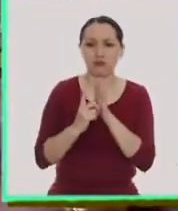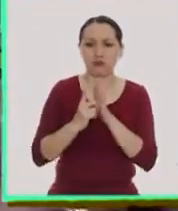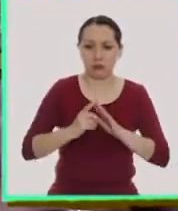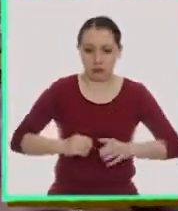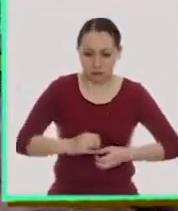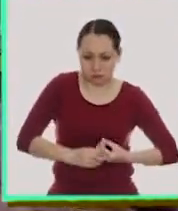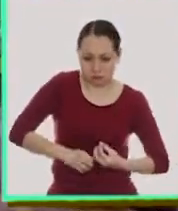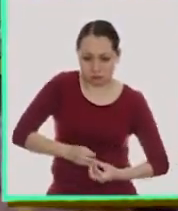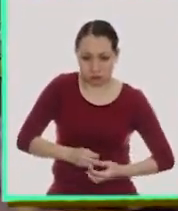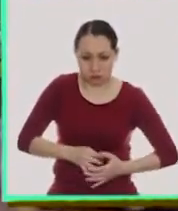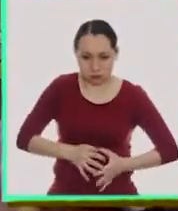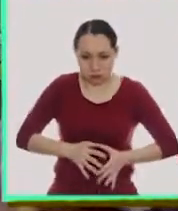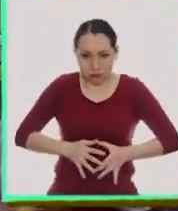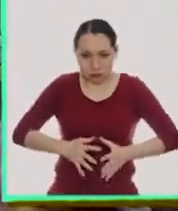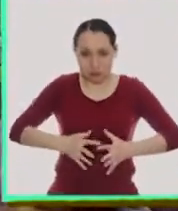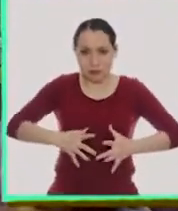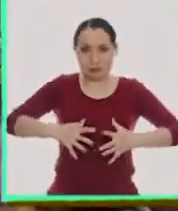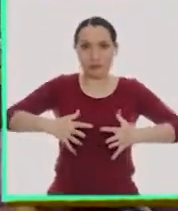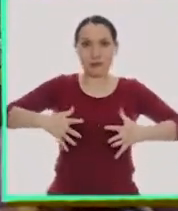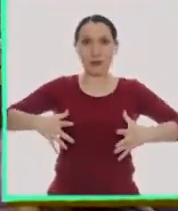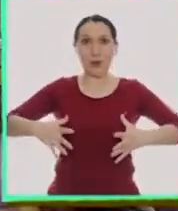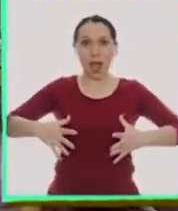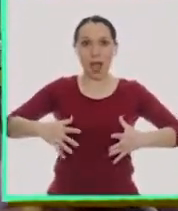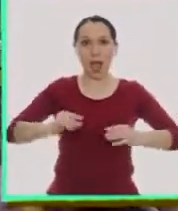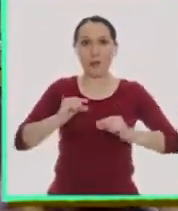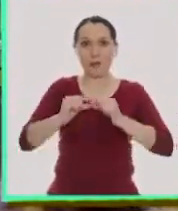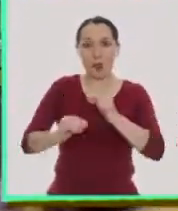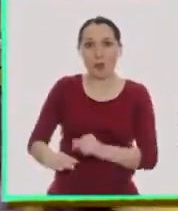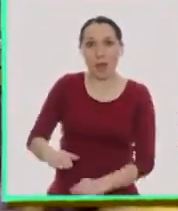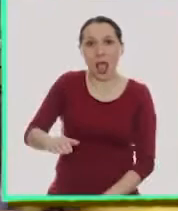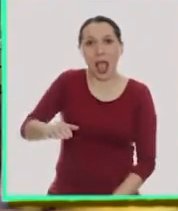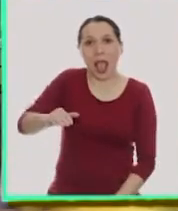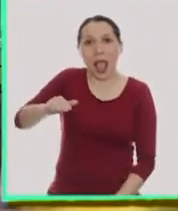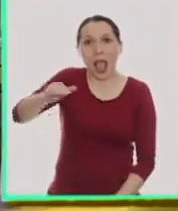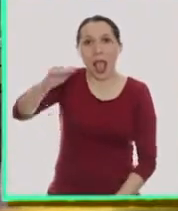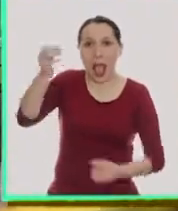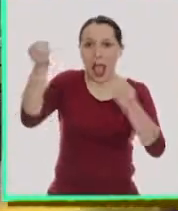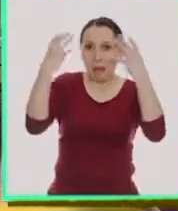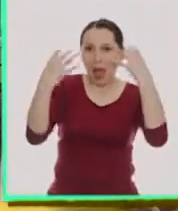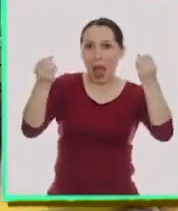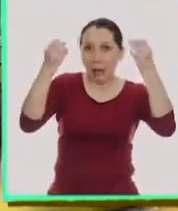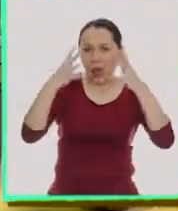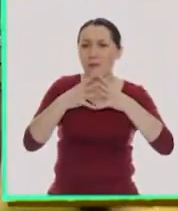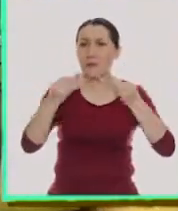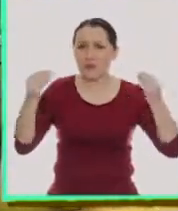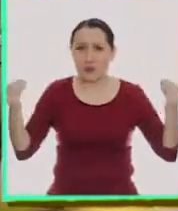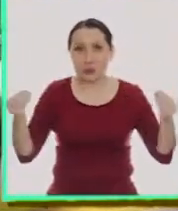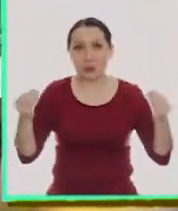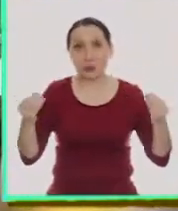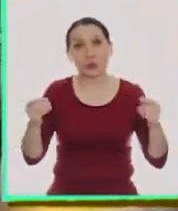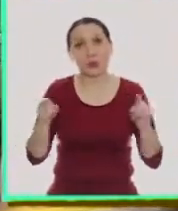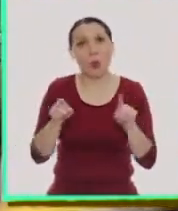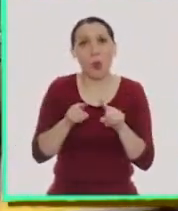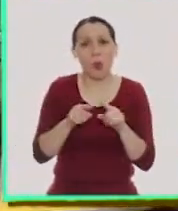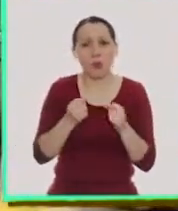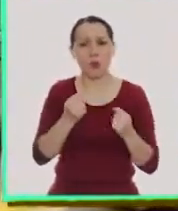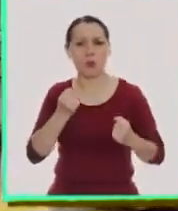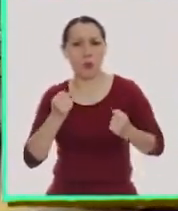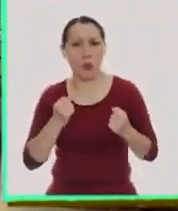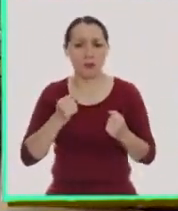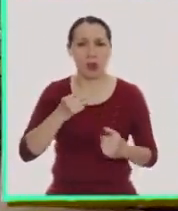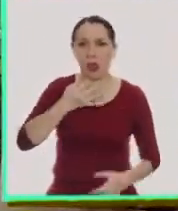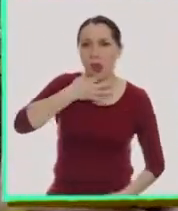desarrollamos en la guata de la mamá. Y poco a poco vamos creciendo y aprendiendo muchas cosas. Como